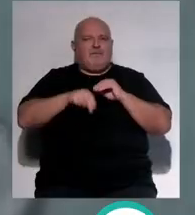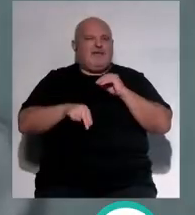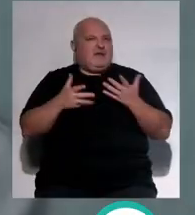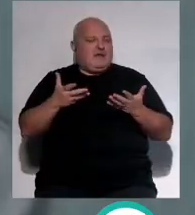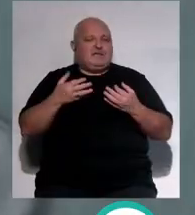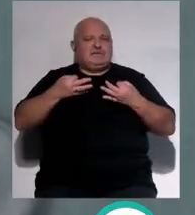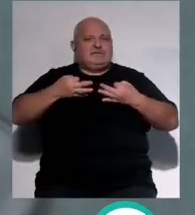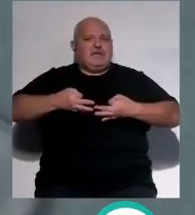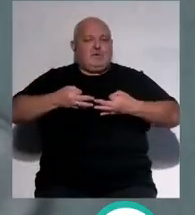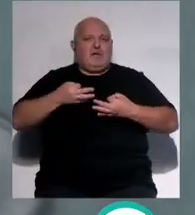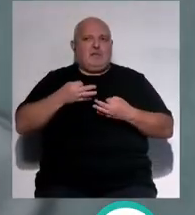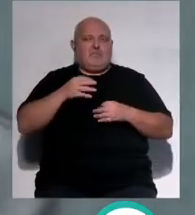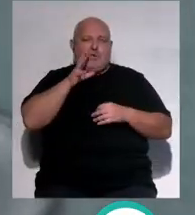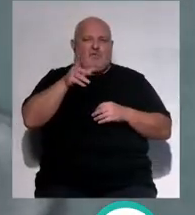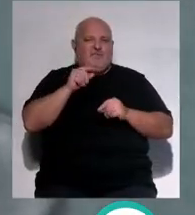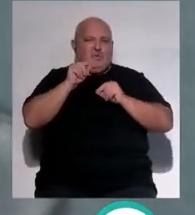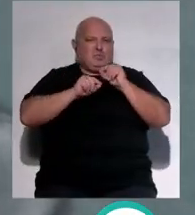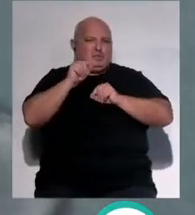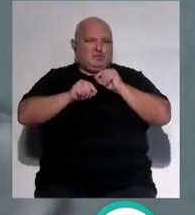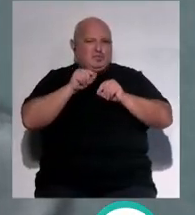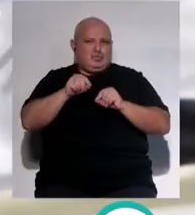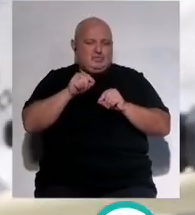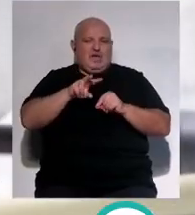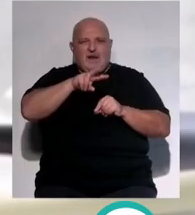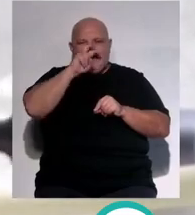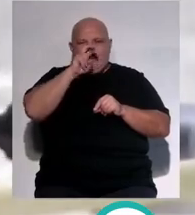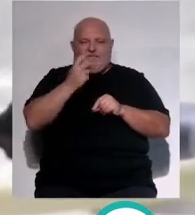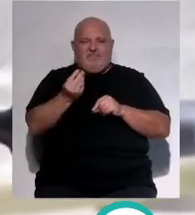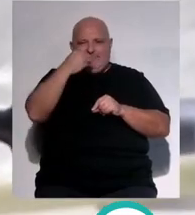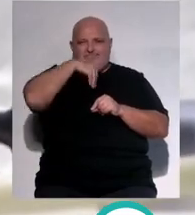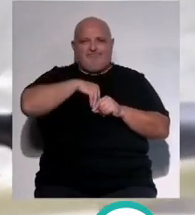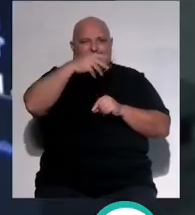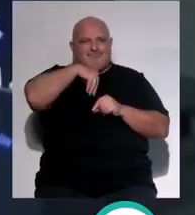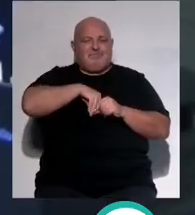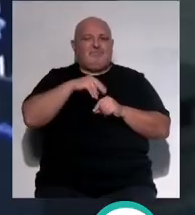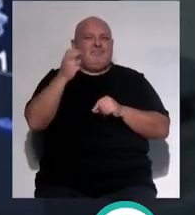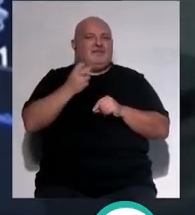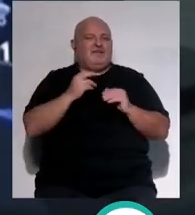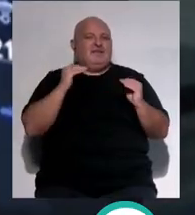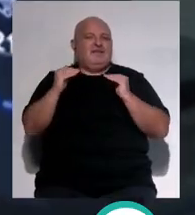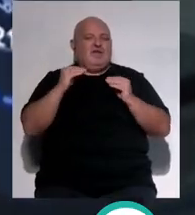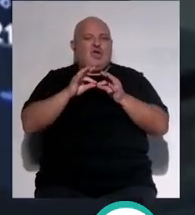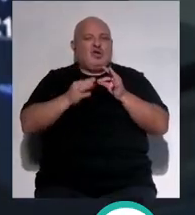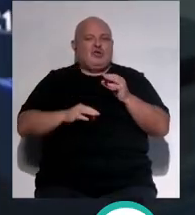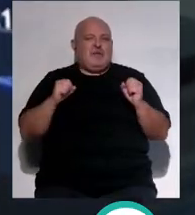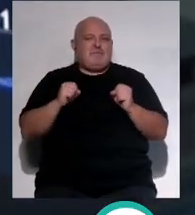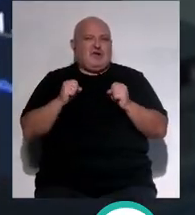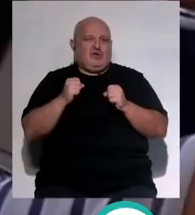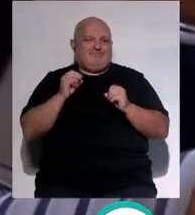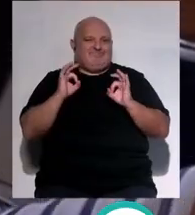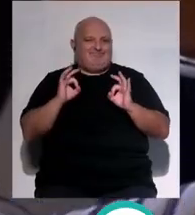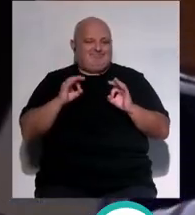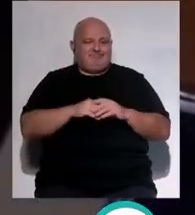eficaz y segura la infección por este virus, una afección respiratoria que se produce, sobre todo, durante el otoño y el invierno.